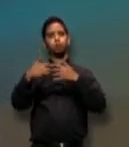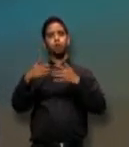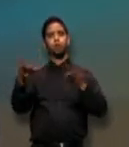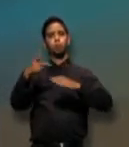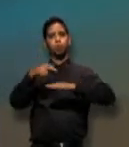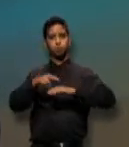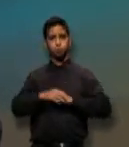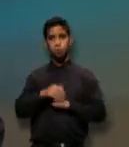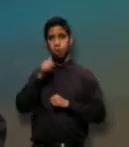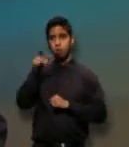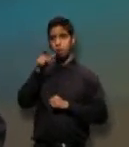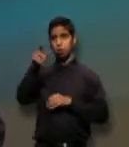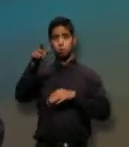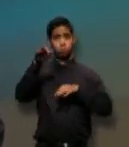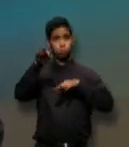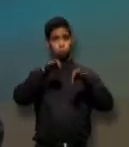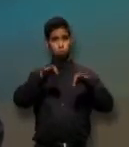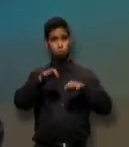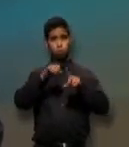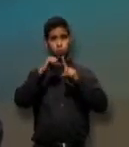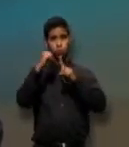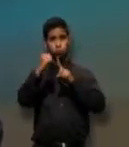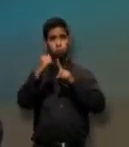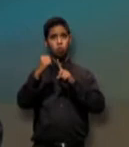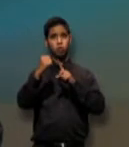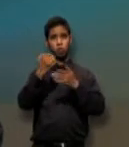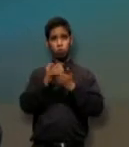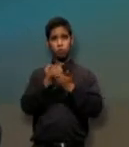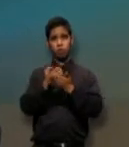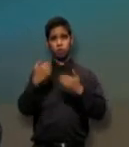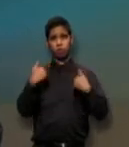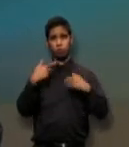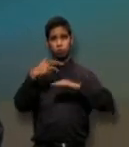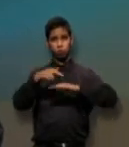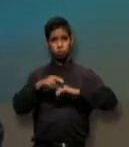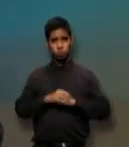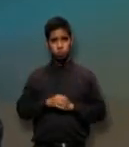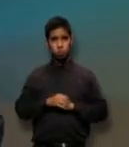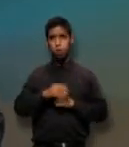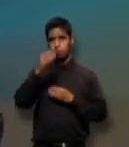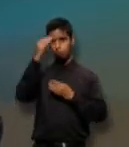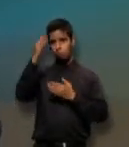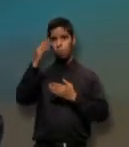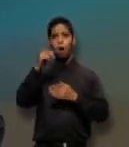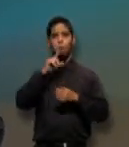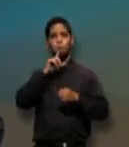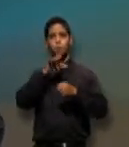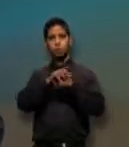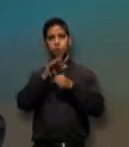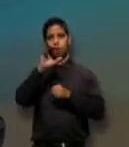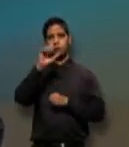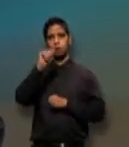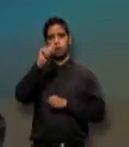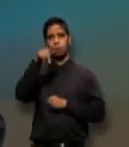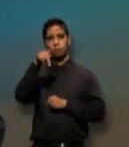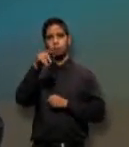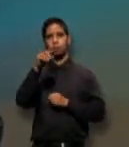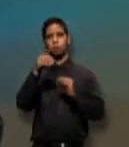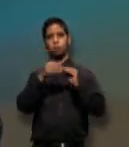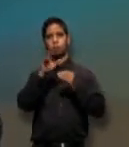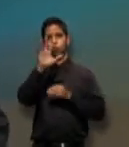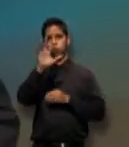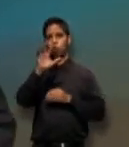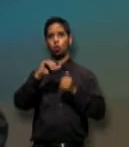detalló la situación económica que atraviesa la isla y como el capítulo 5 de Promesa provee herramientas para su desarrollo